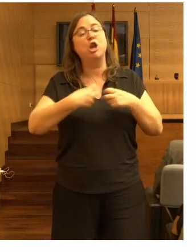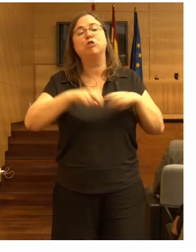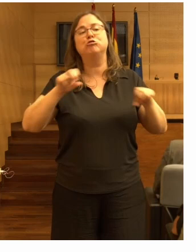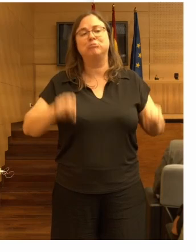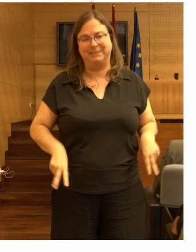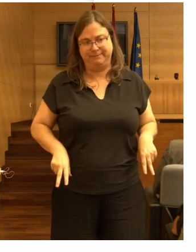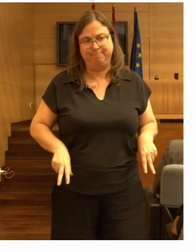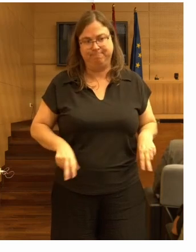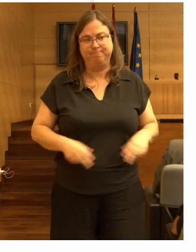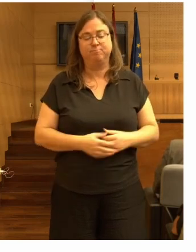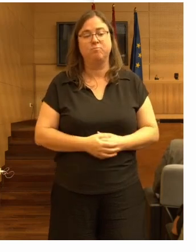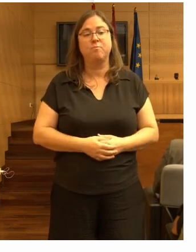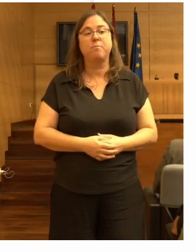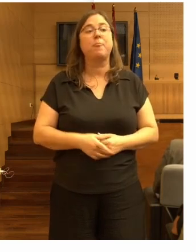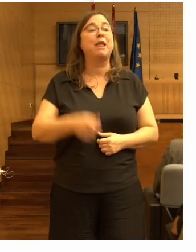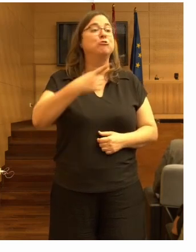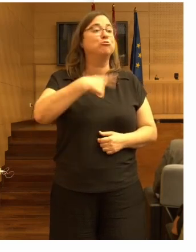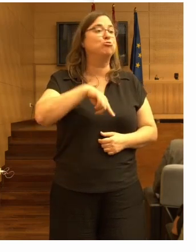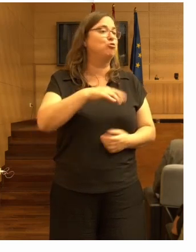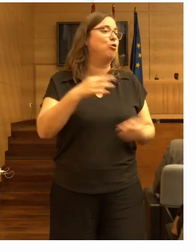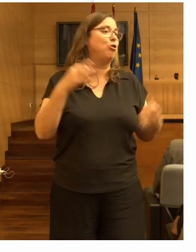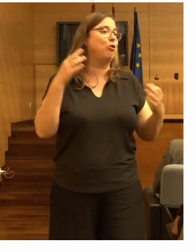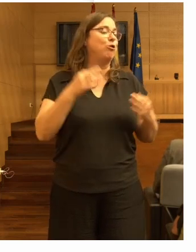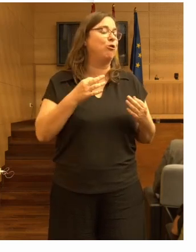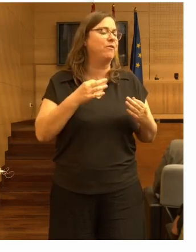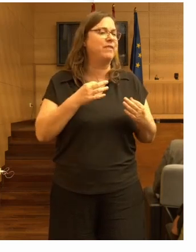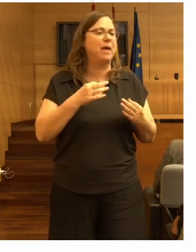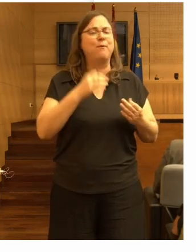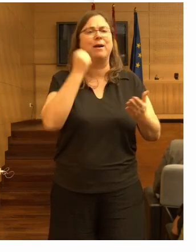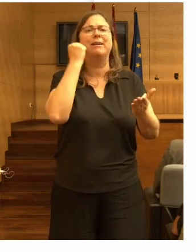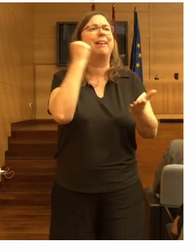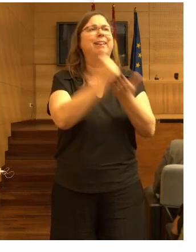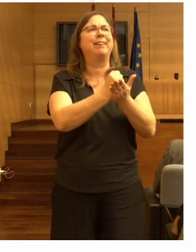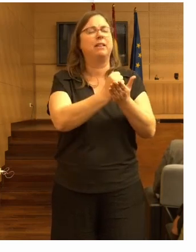pero todo esto se tiene que desestigmatizar